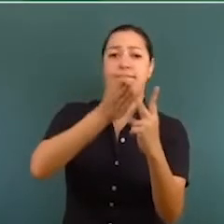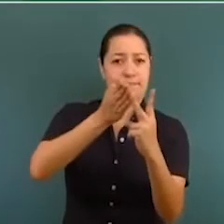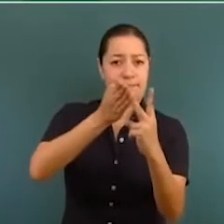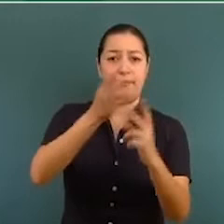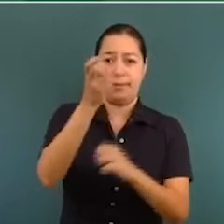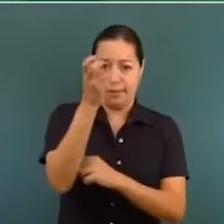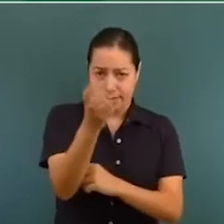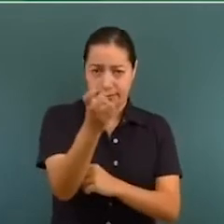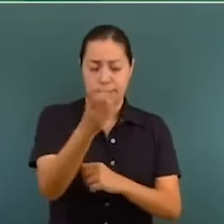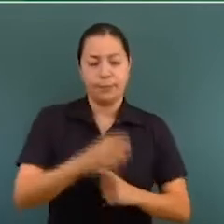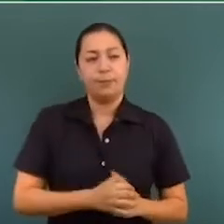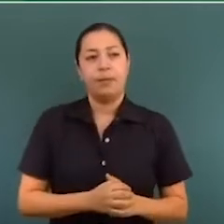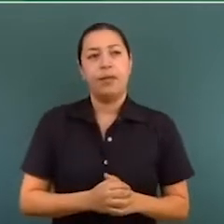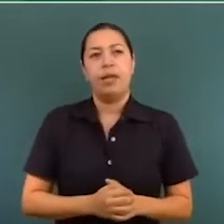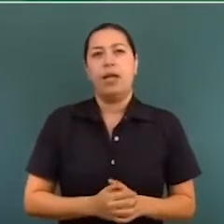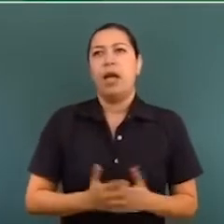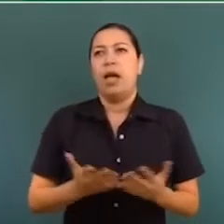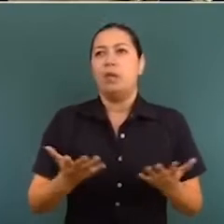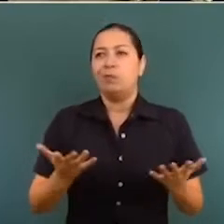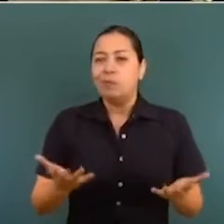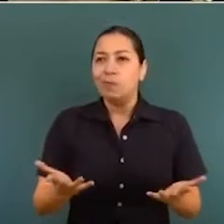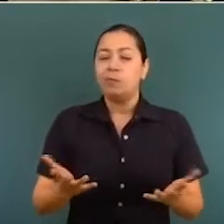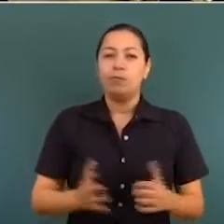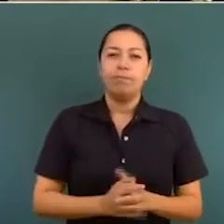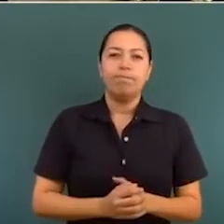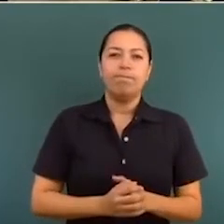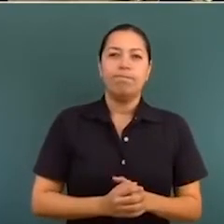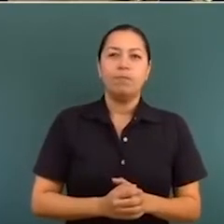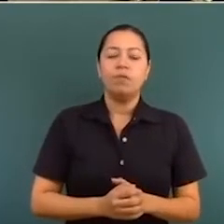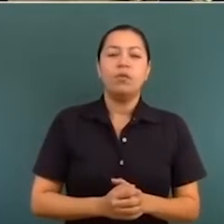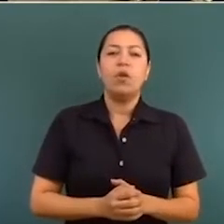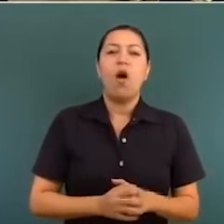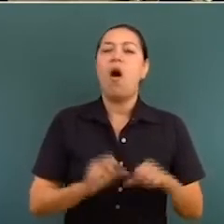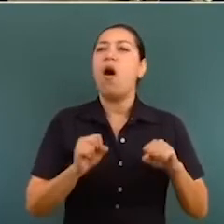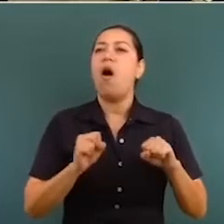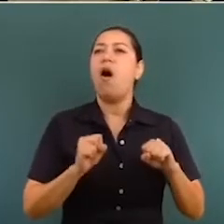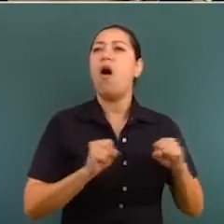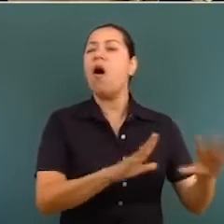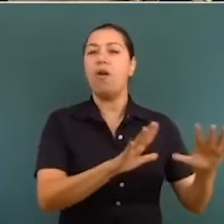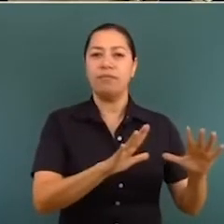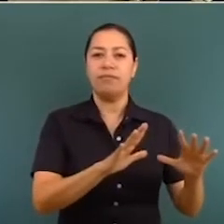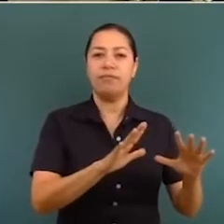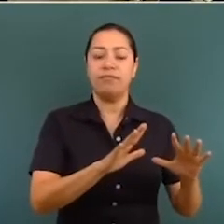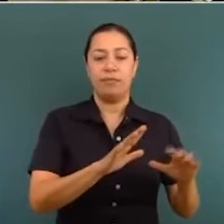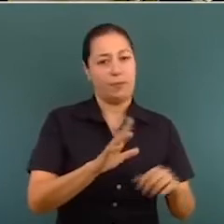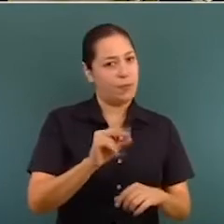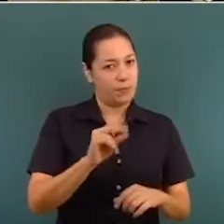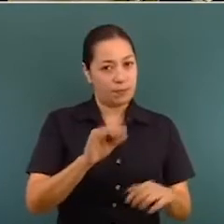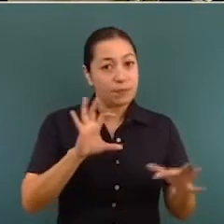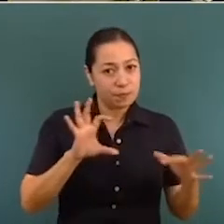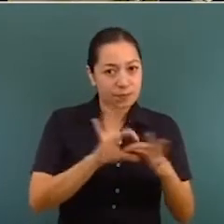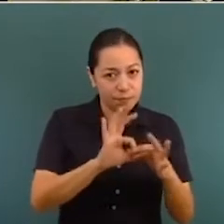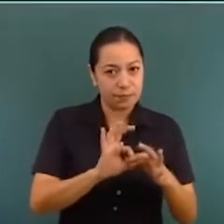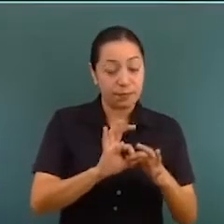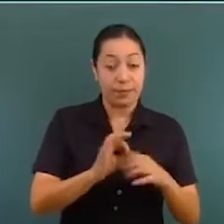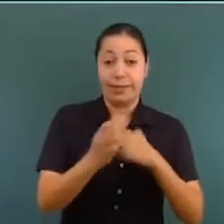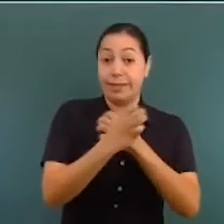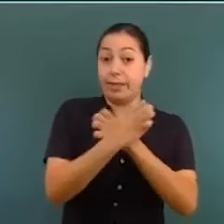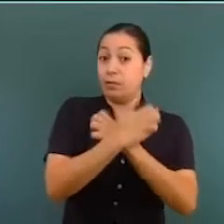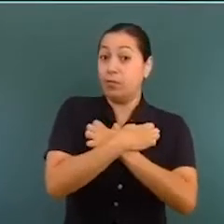no vamos a abandonar la educación